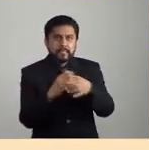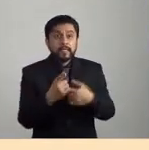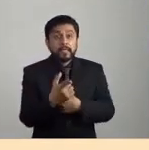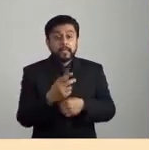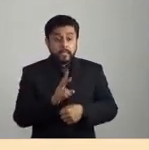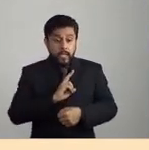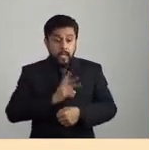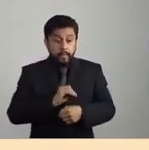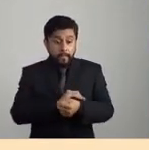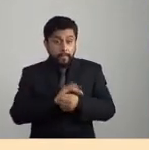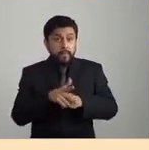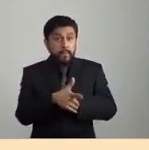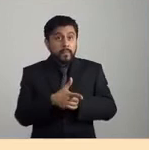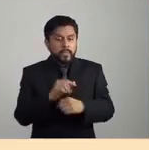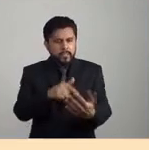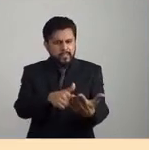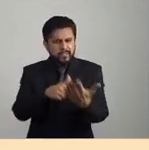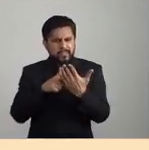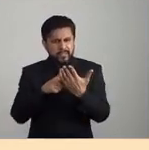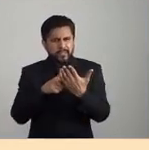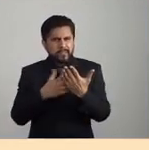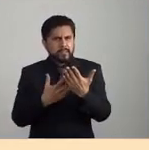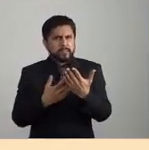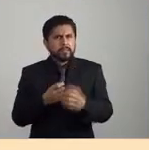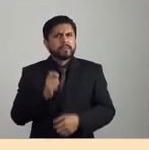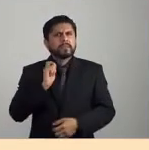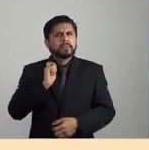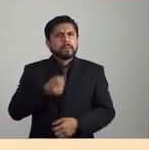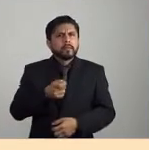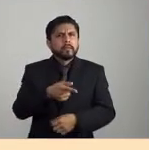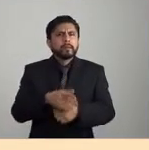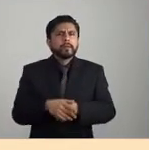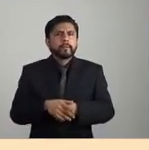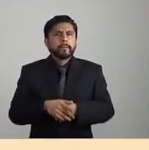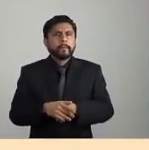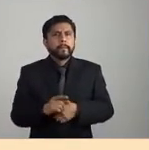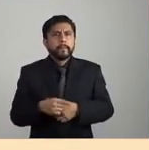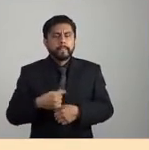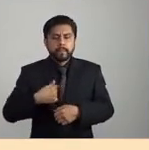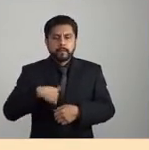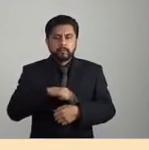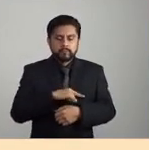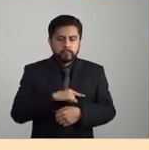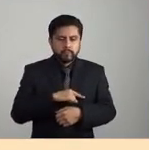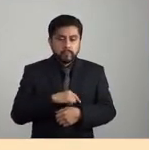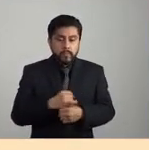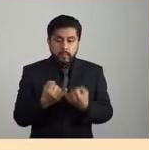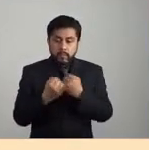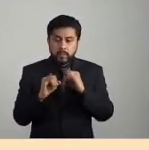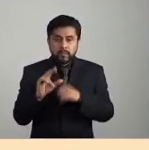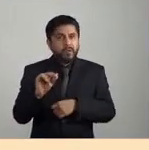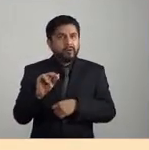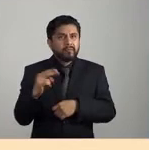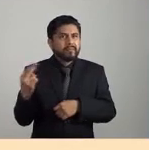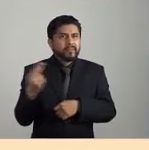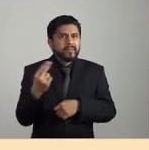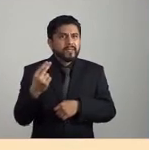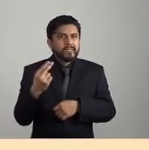virus precisamente tiene que ver con la condición de interdependencia, ¿no?, que a todos